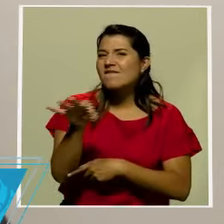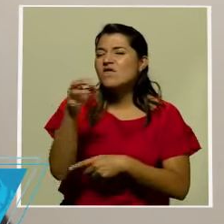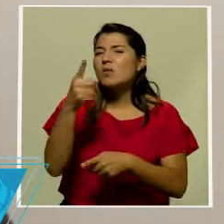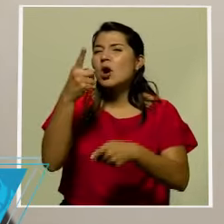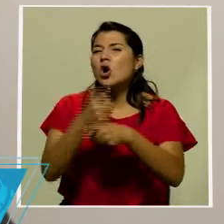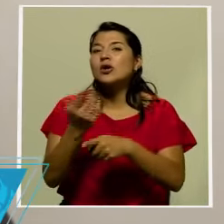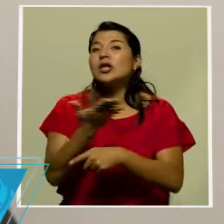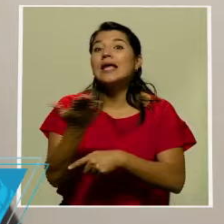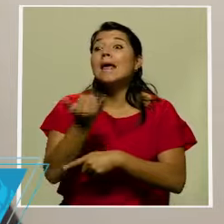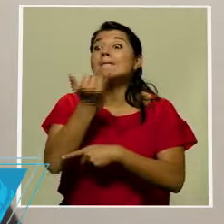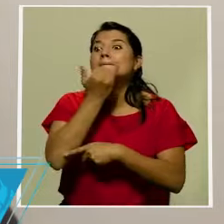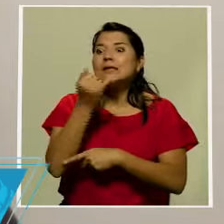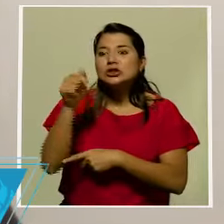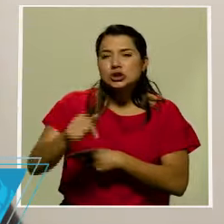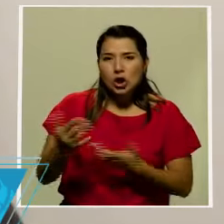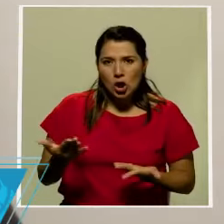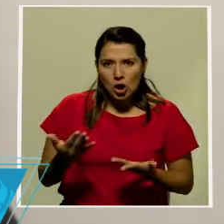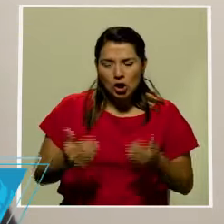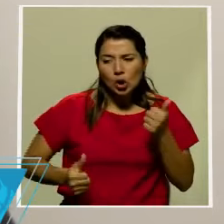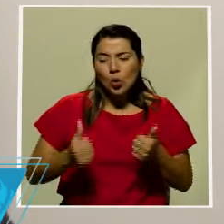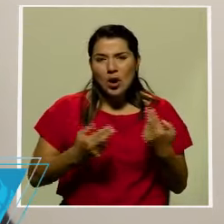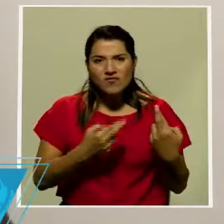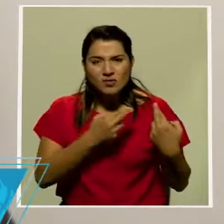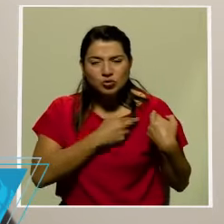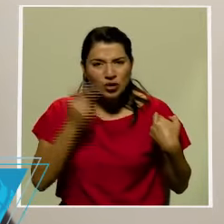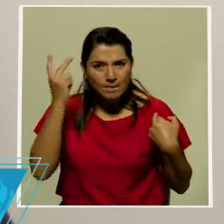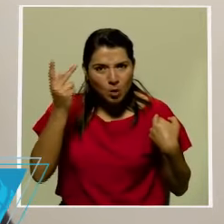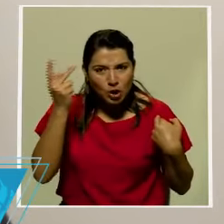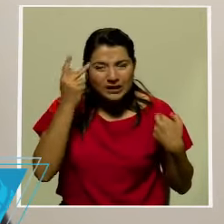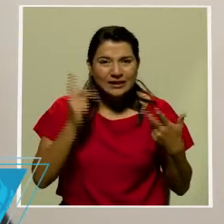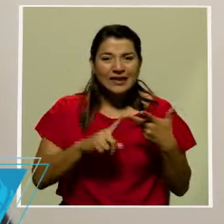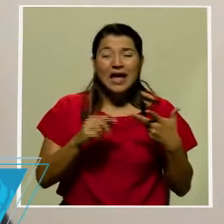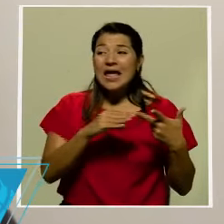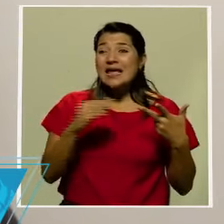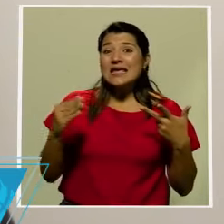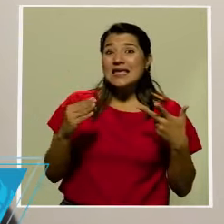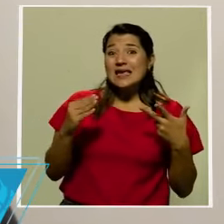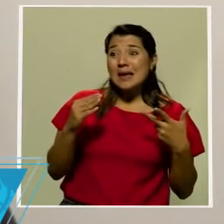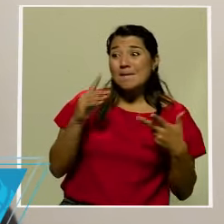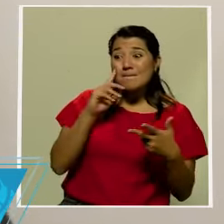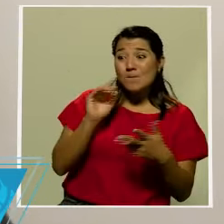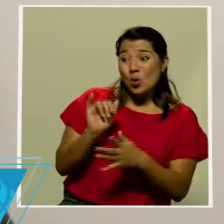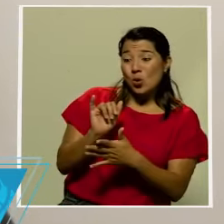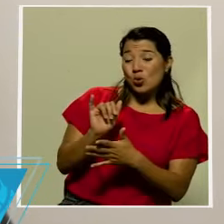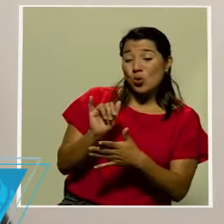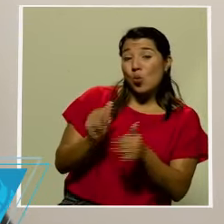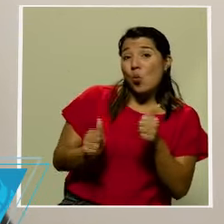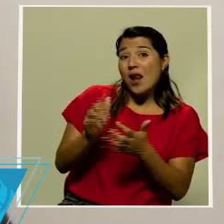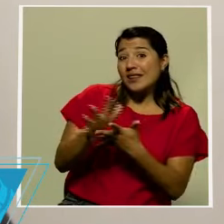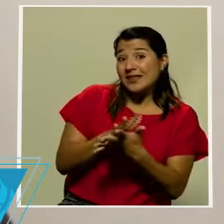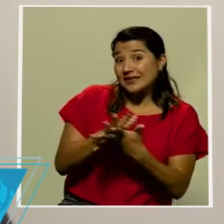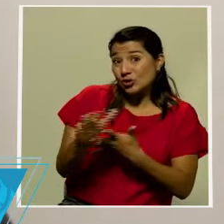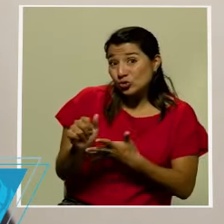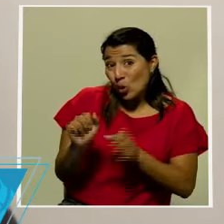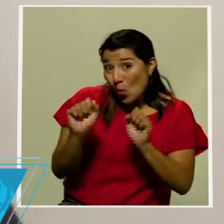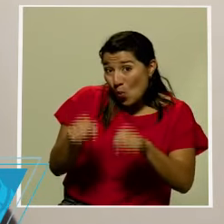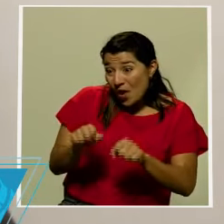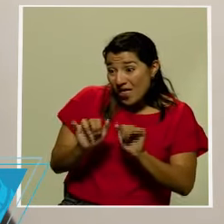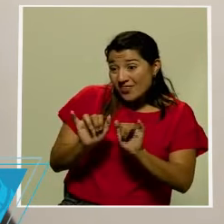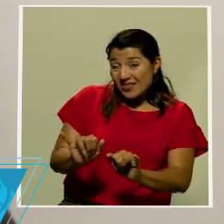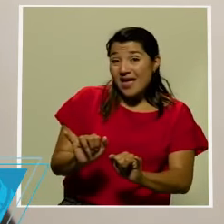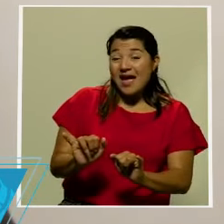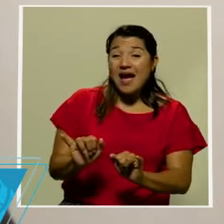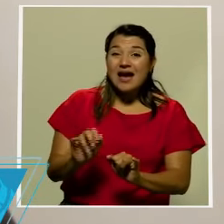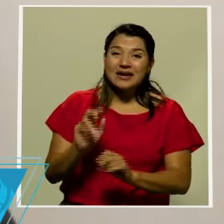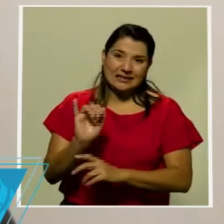fue lo que sucedió hoy, cuáles son las responsabilidades políticas y cuál va a ser el legado posiblemente destructivo que va a dejar esta toma del